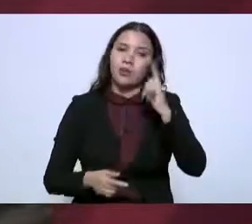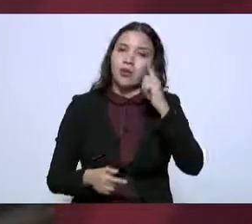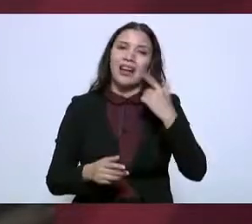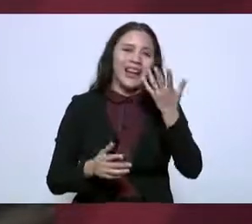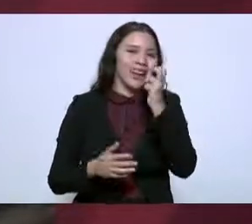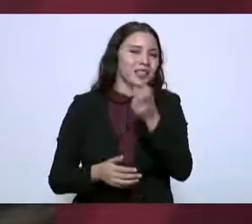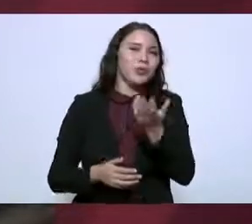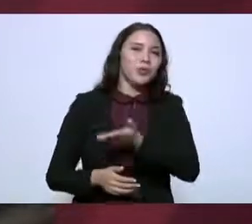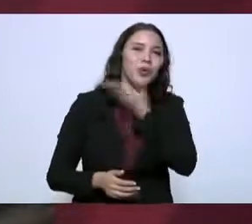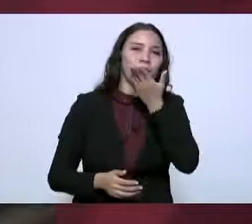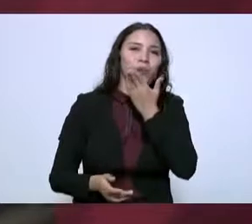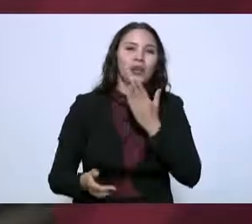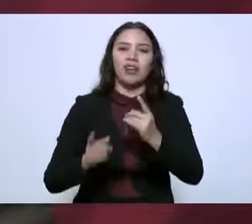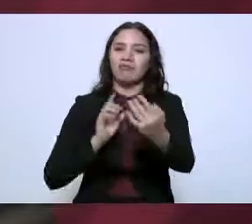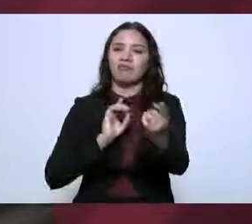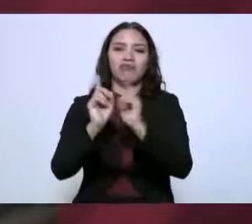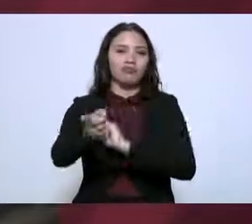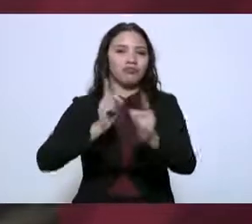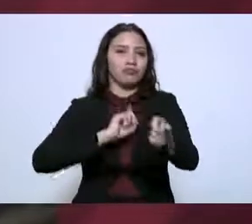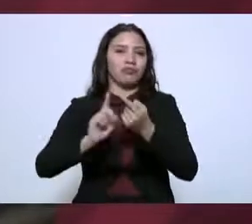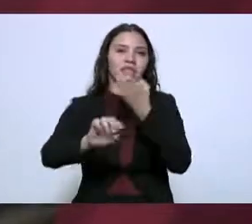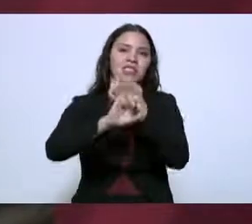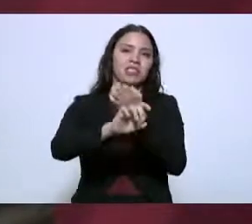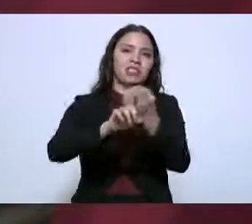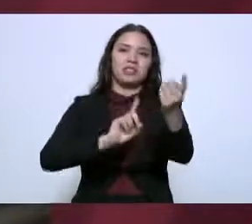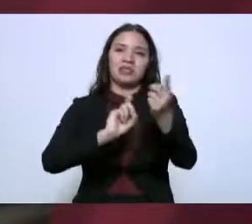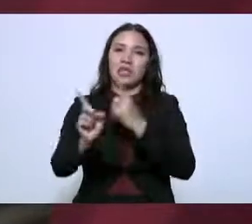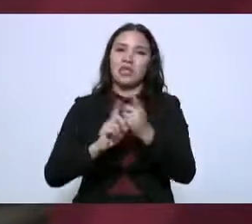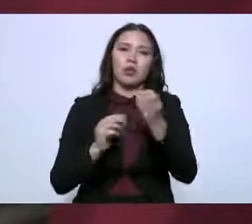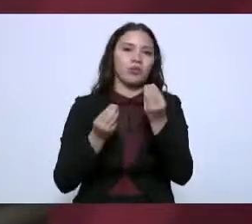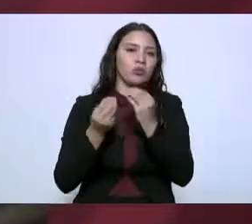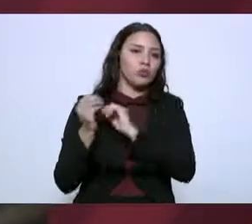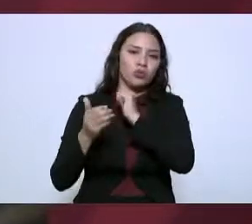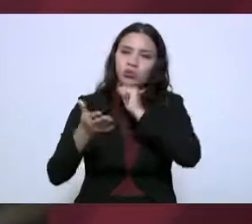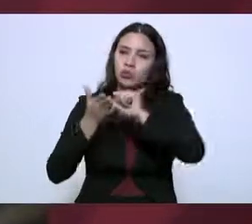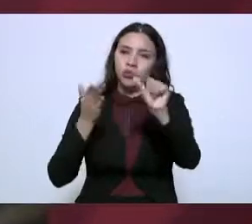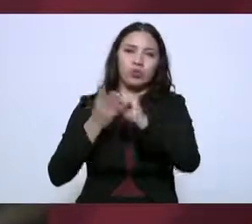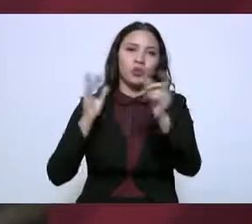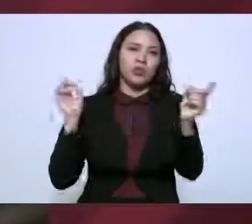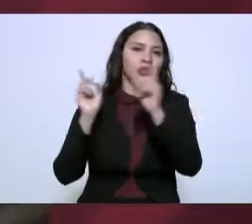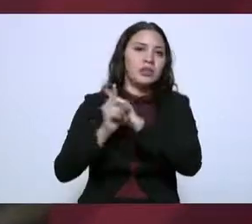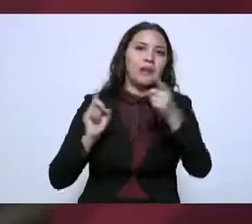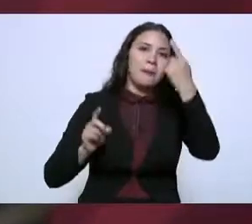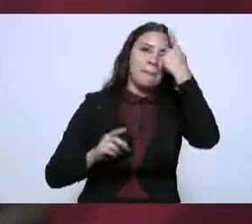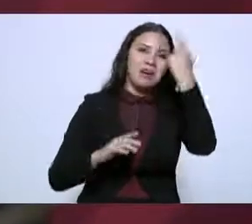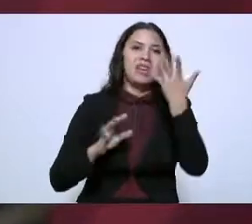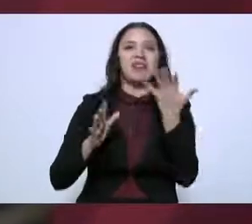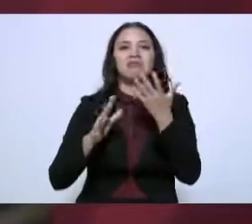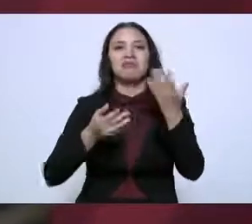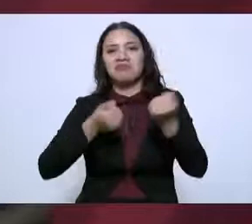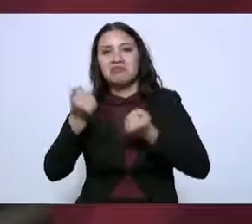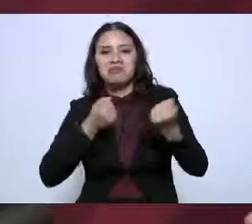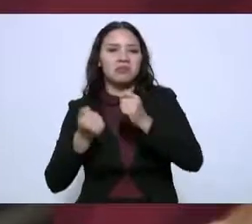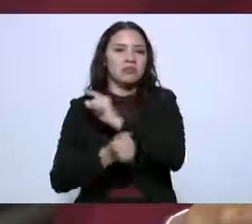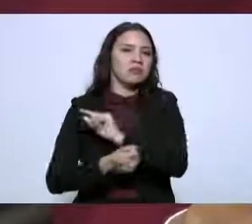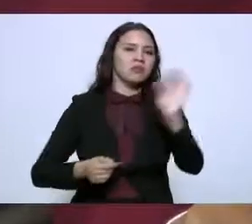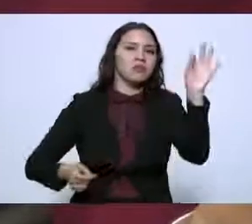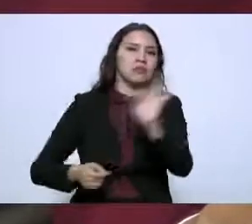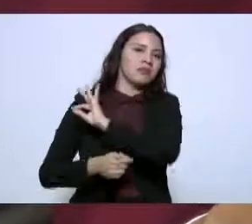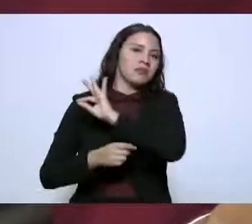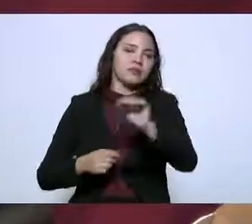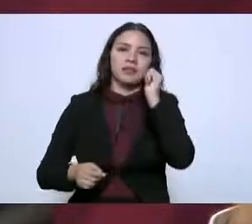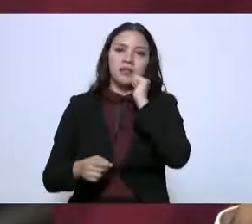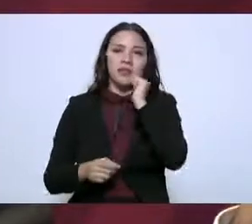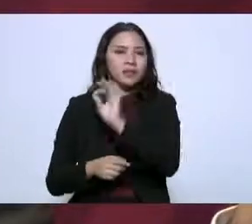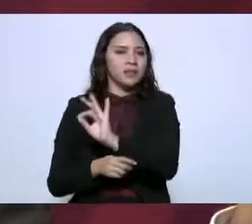se hace un intercambio comercial de más de 14 mil transportes que cruzan nuestra frontera día